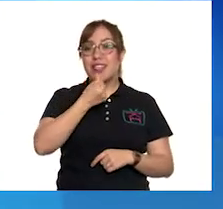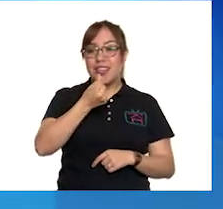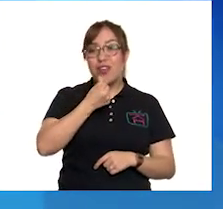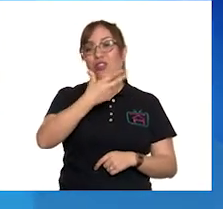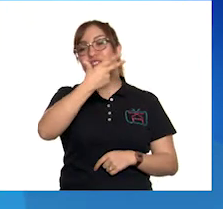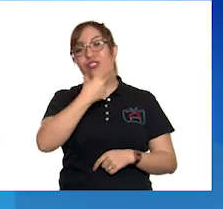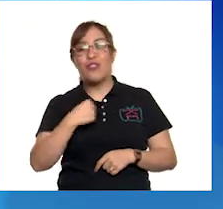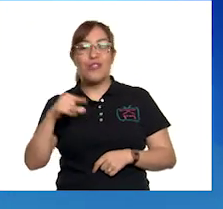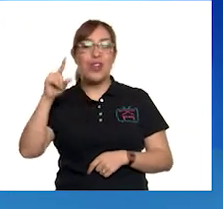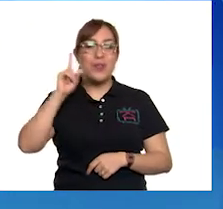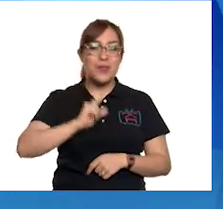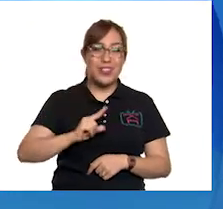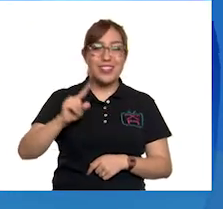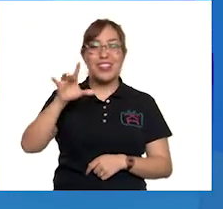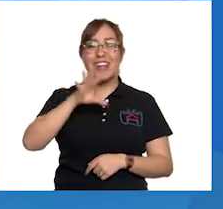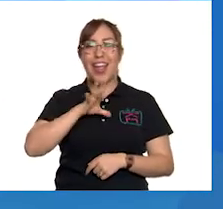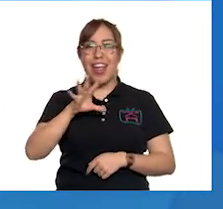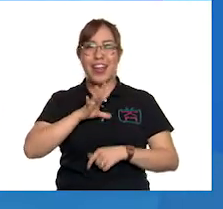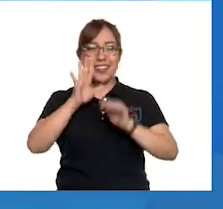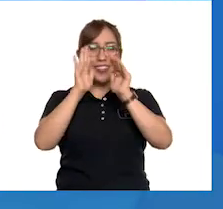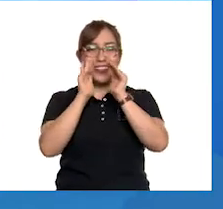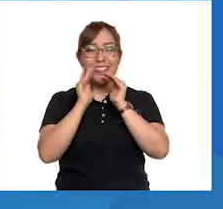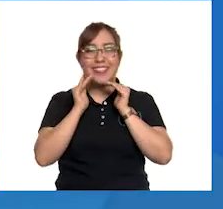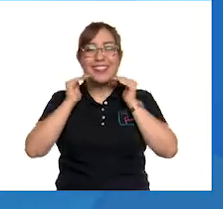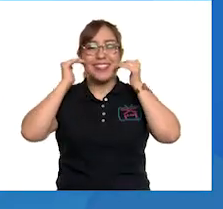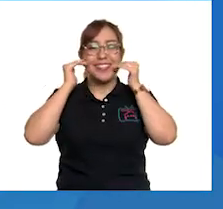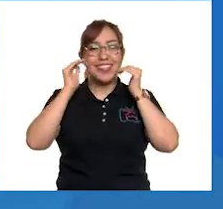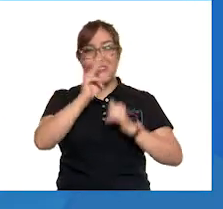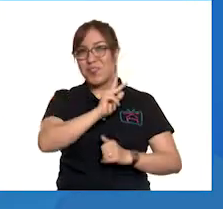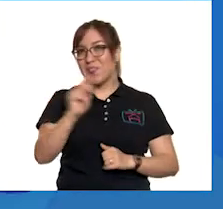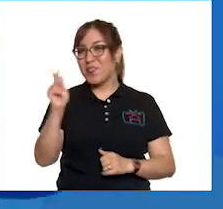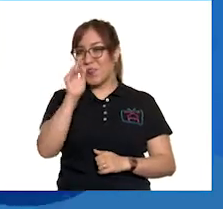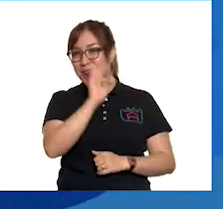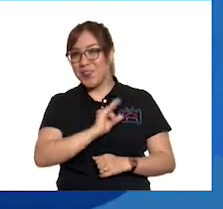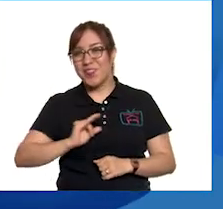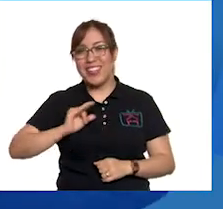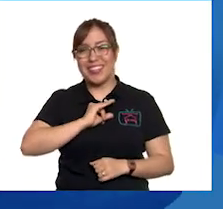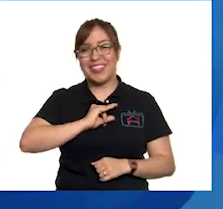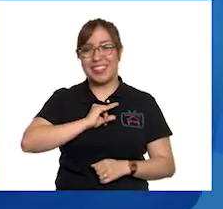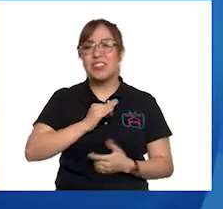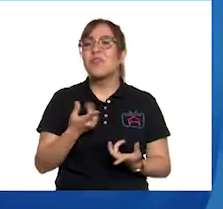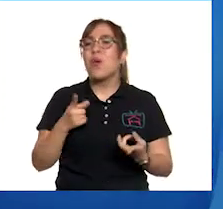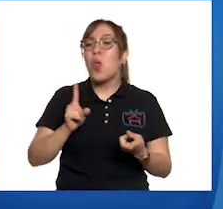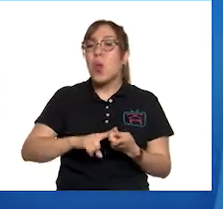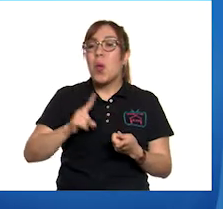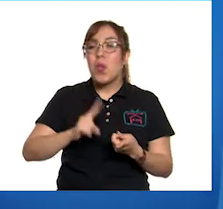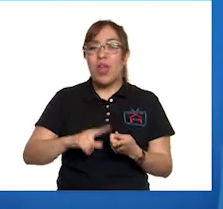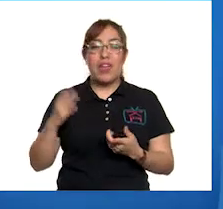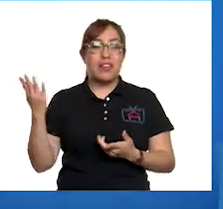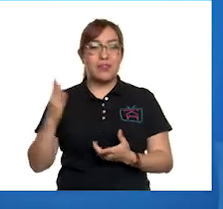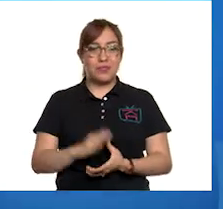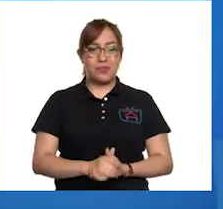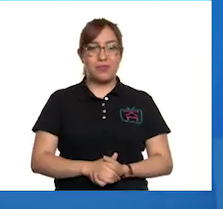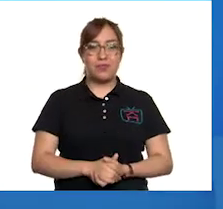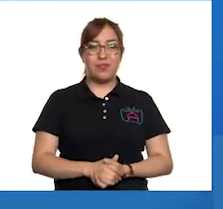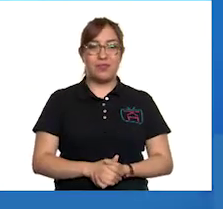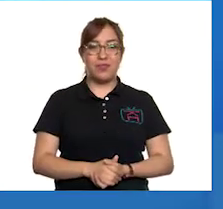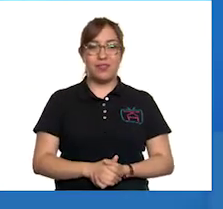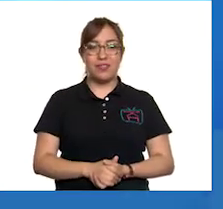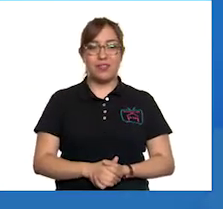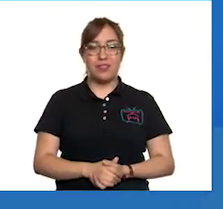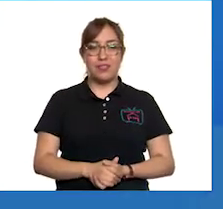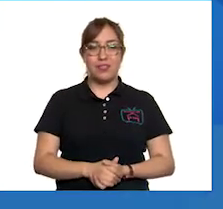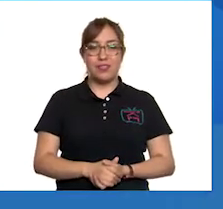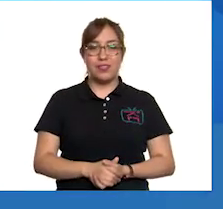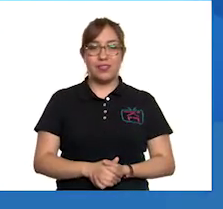ven muy, pero muy sonrientes. Están felices. A ver, ¿dónde irá? ¿Dónde irá? A ver, déjenme ver. A ver.